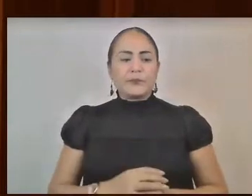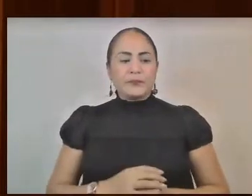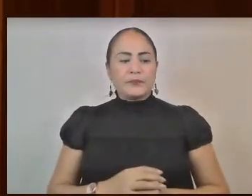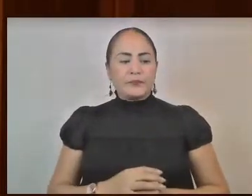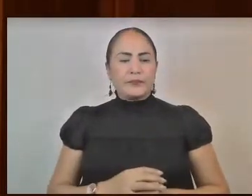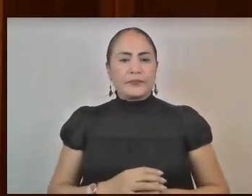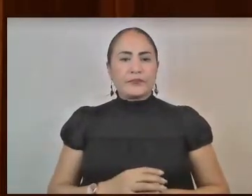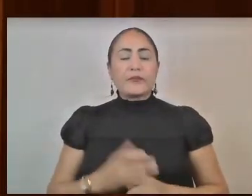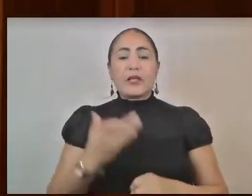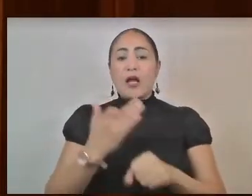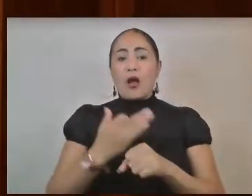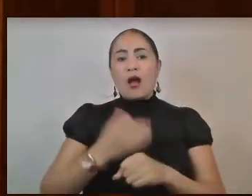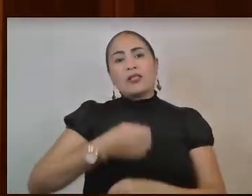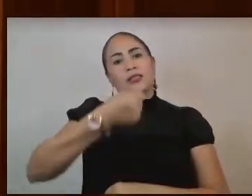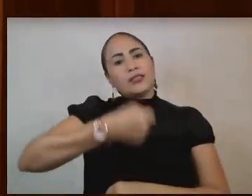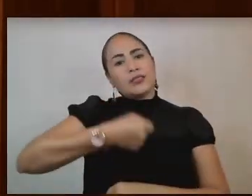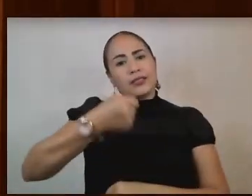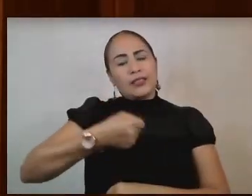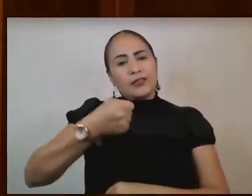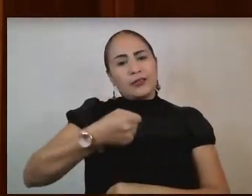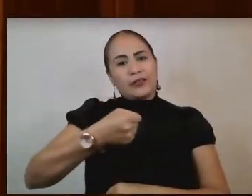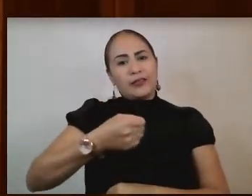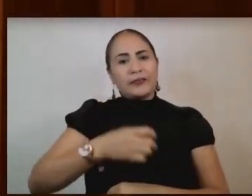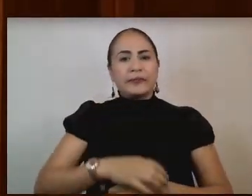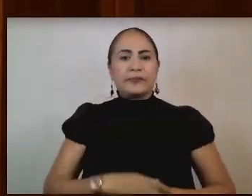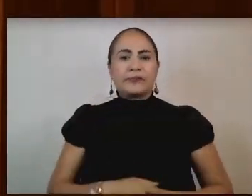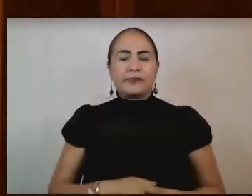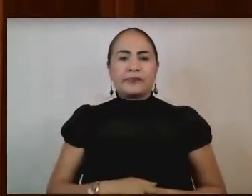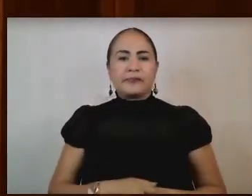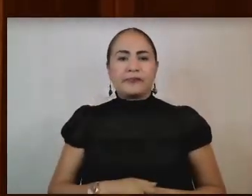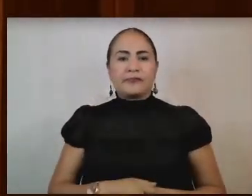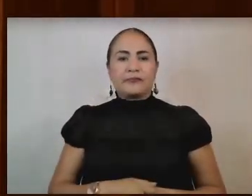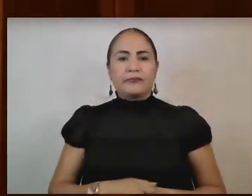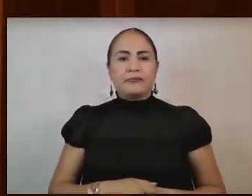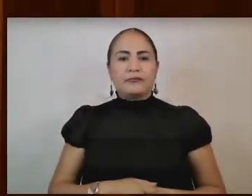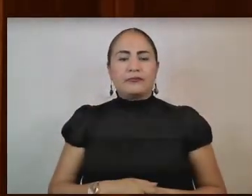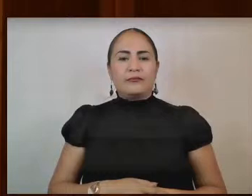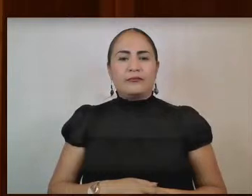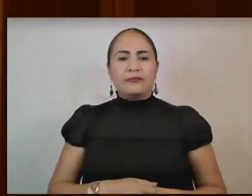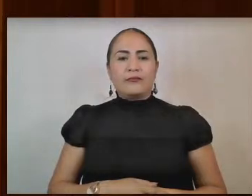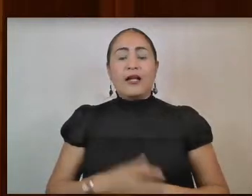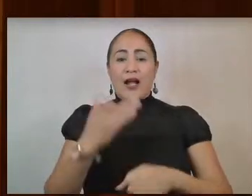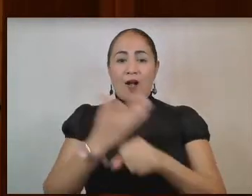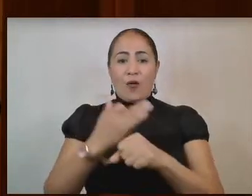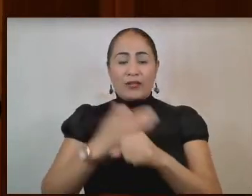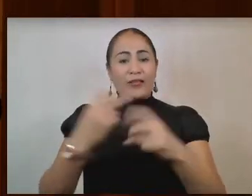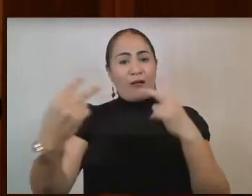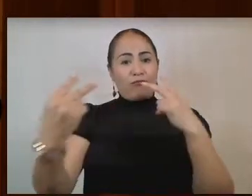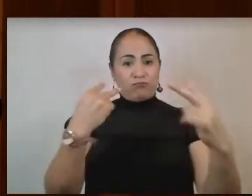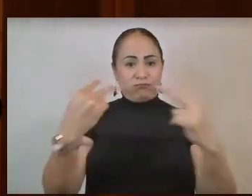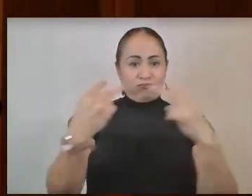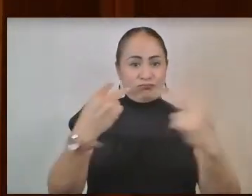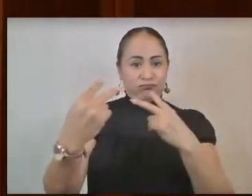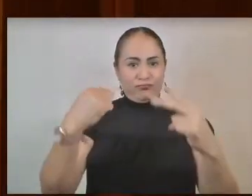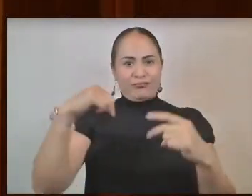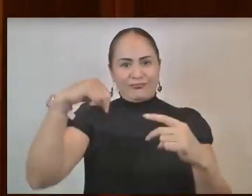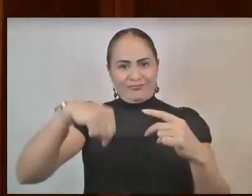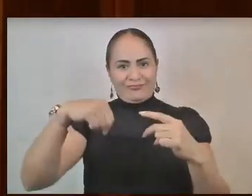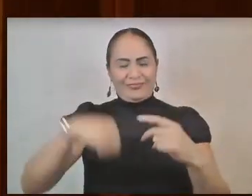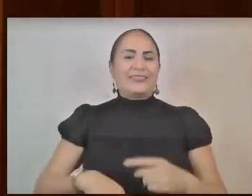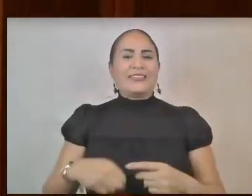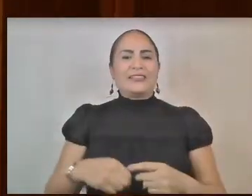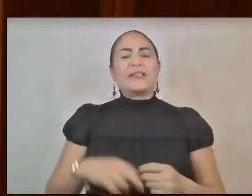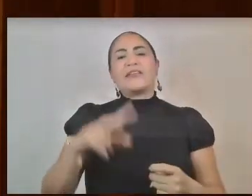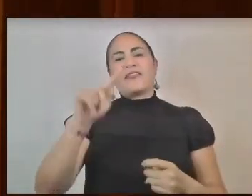Saludando desde luego la presencia de quienes siguen estas transmisiones, de los medios de